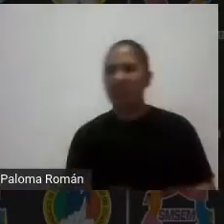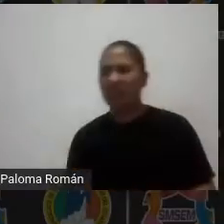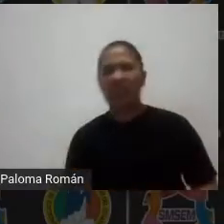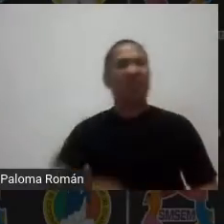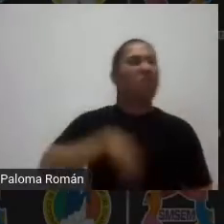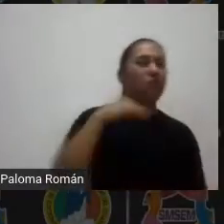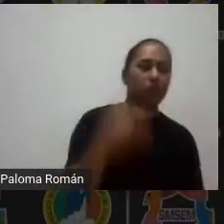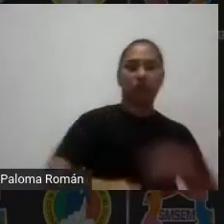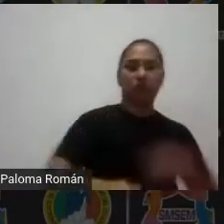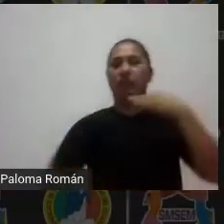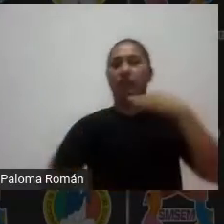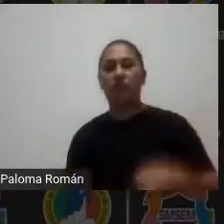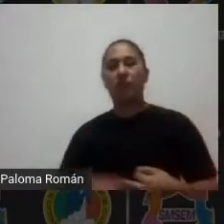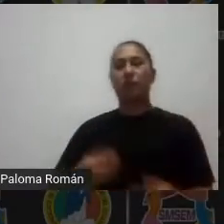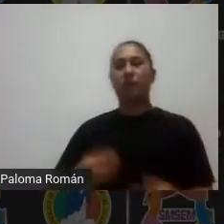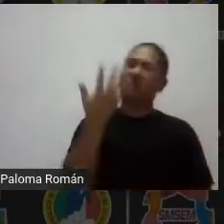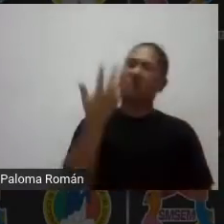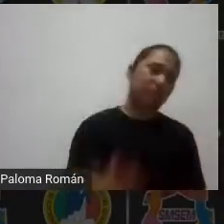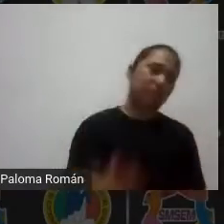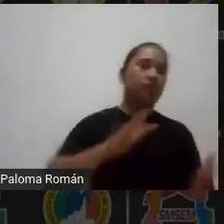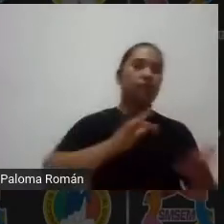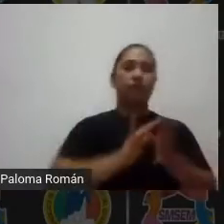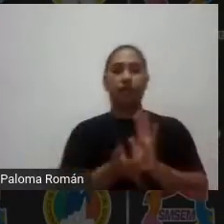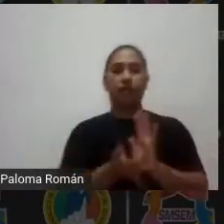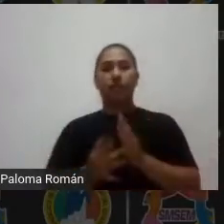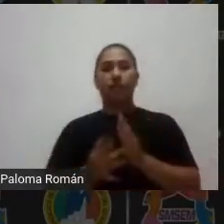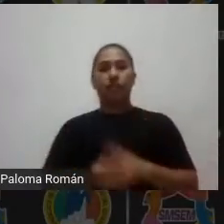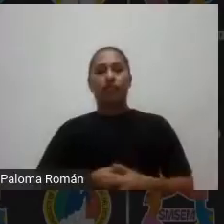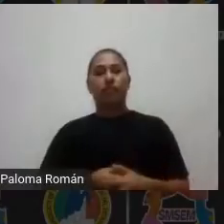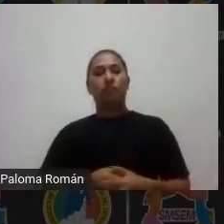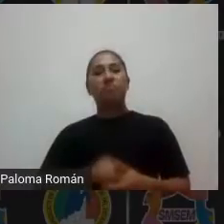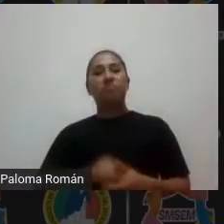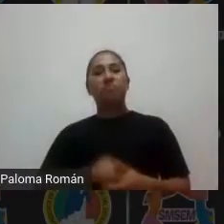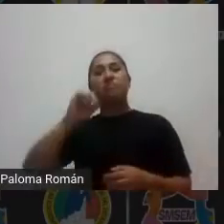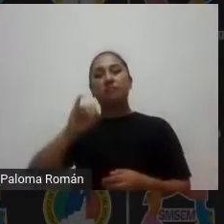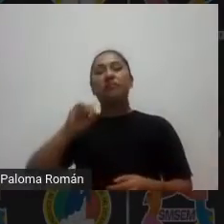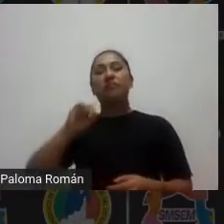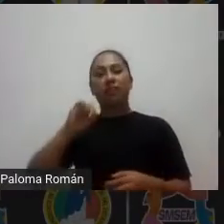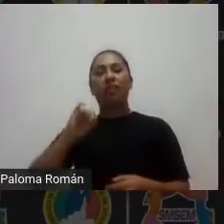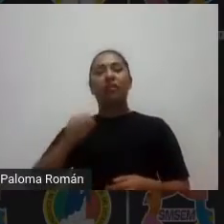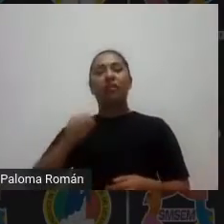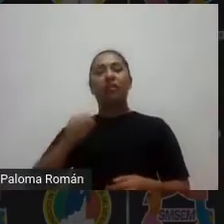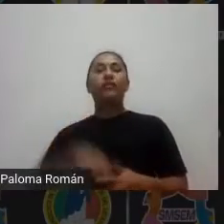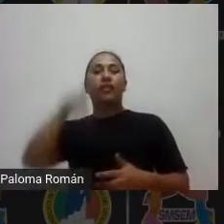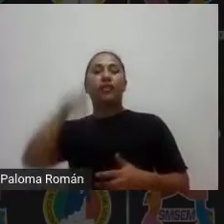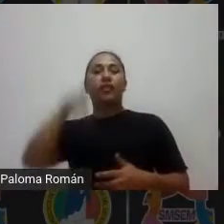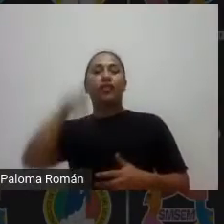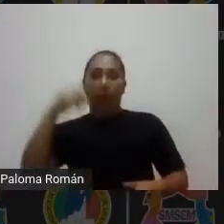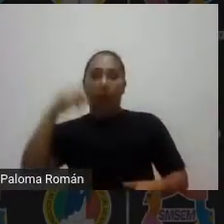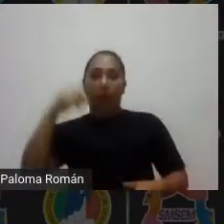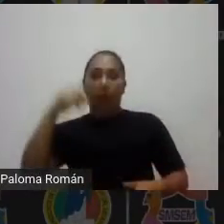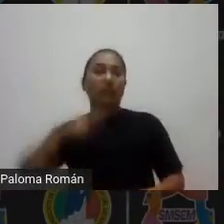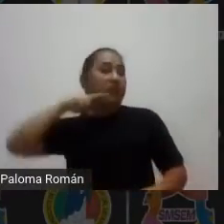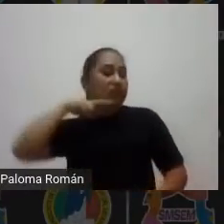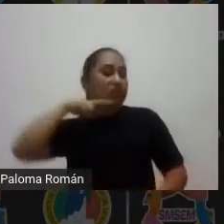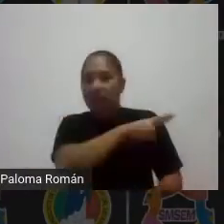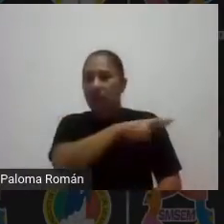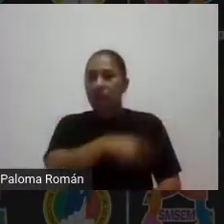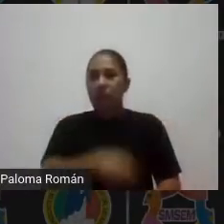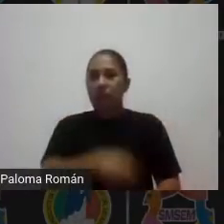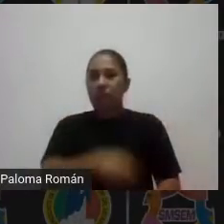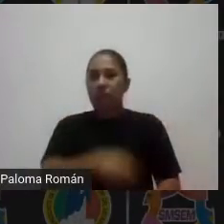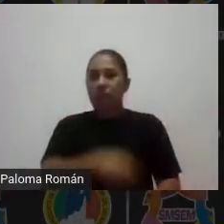investigamos no más para 10 minutos señores así son las competencias se demuestran de manera rápida eficiente y